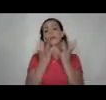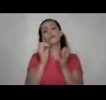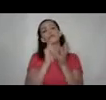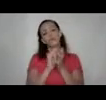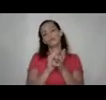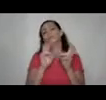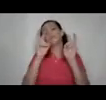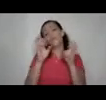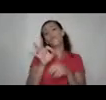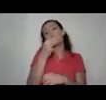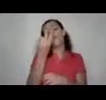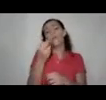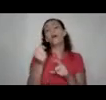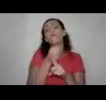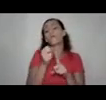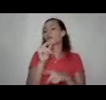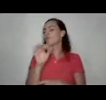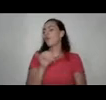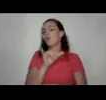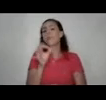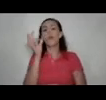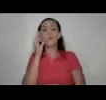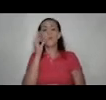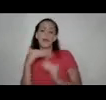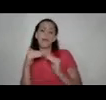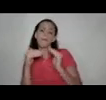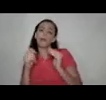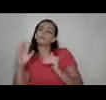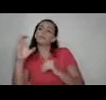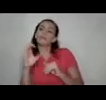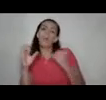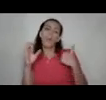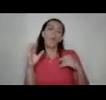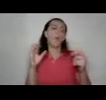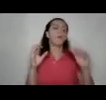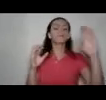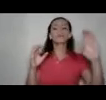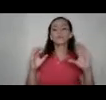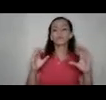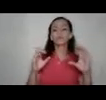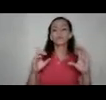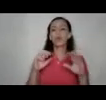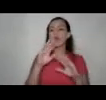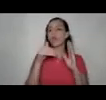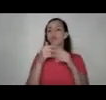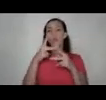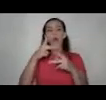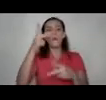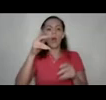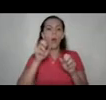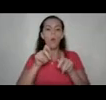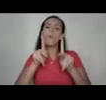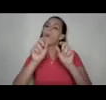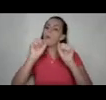violencia no es lo mismo para una mujer contar con menos salario que para un hombre y toda la ventana de oportunidades que podría